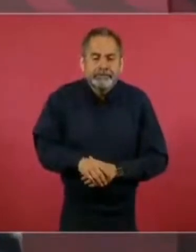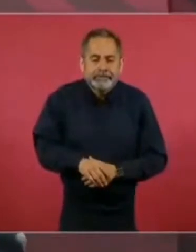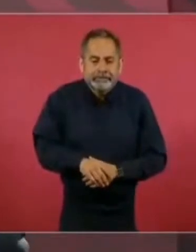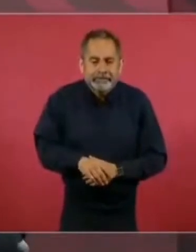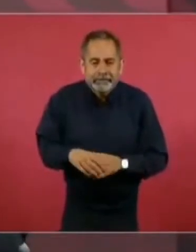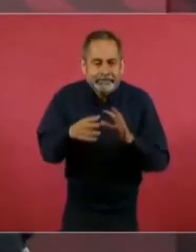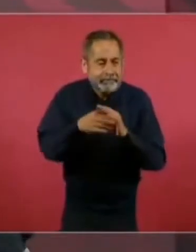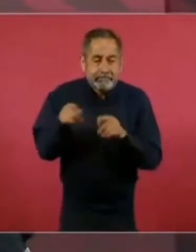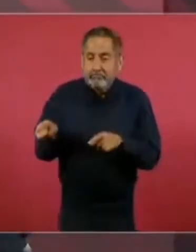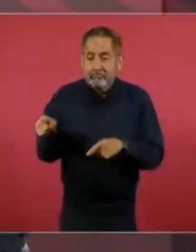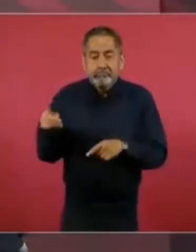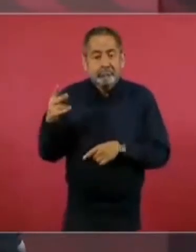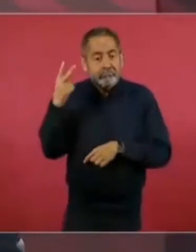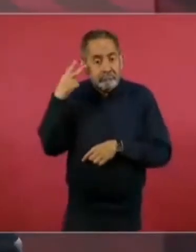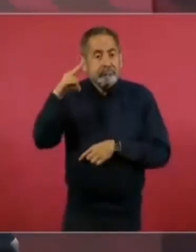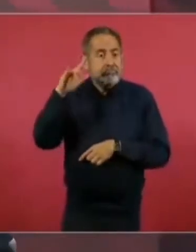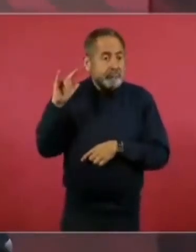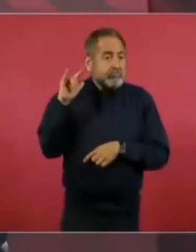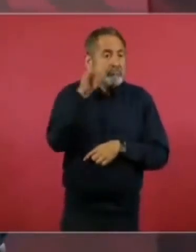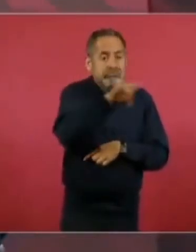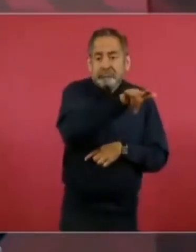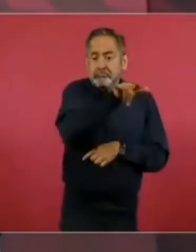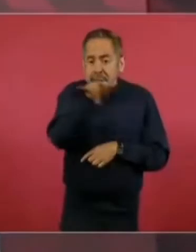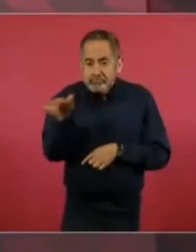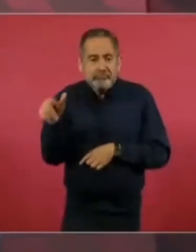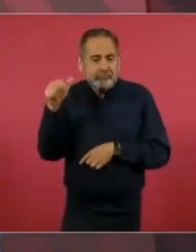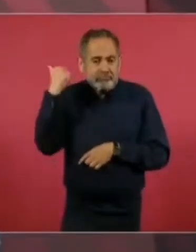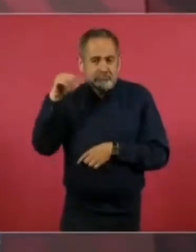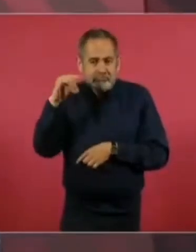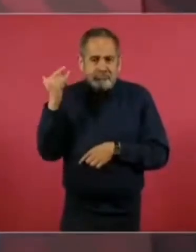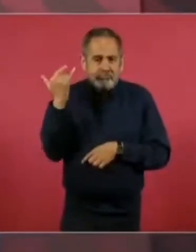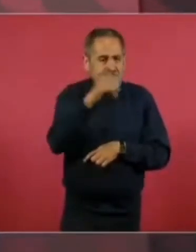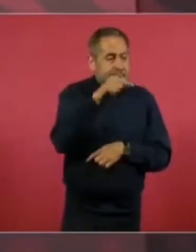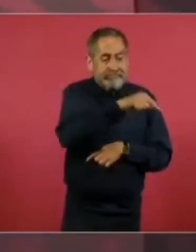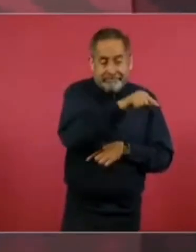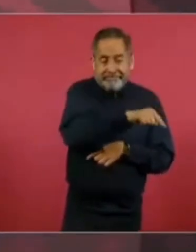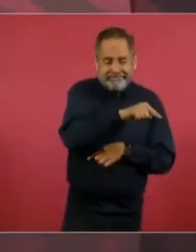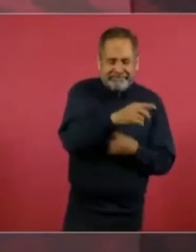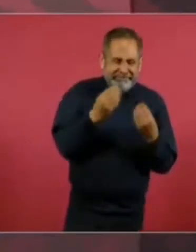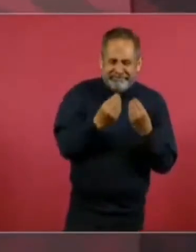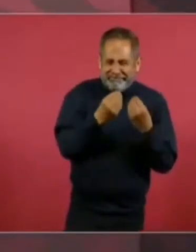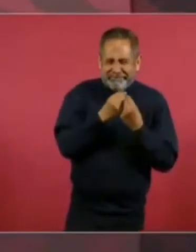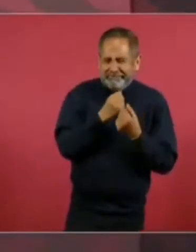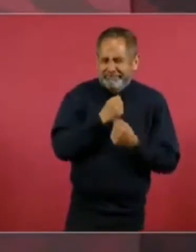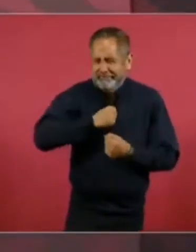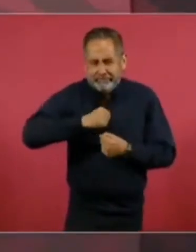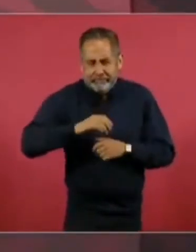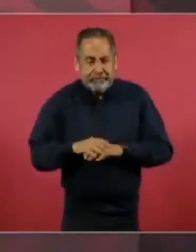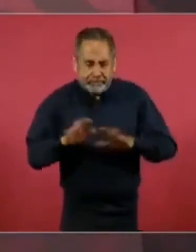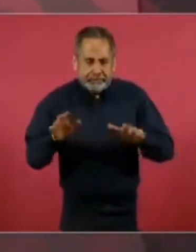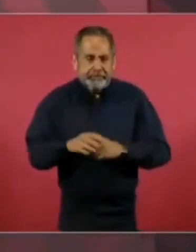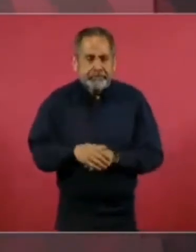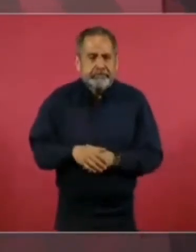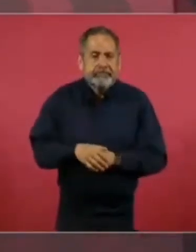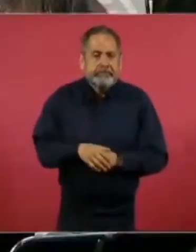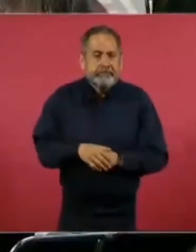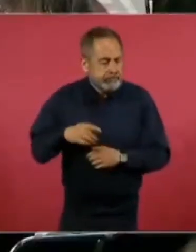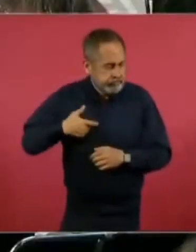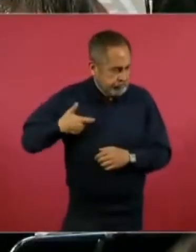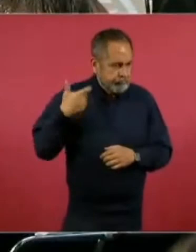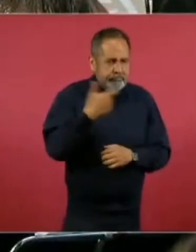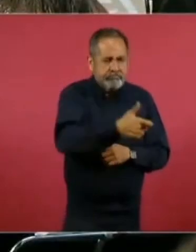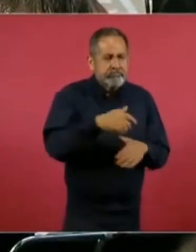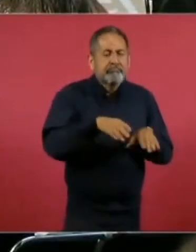Y ir a Acapulco y para ir de compras y todas esas cosas, mucha influencia. Y les iban a pagar,